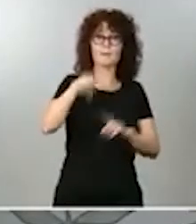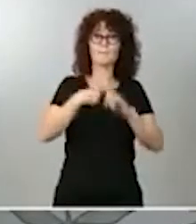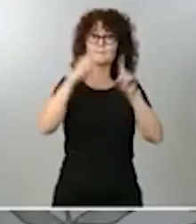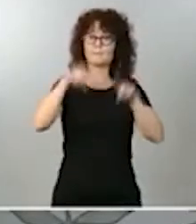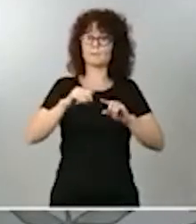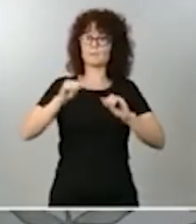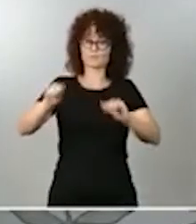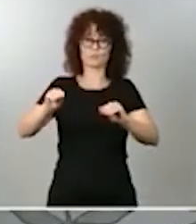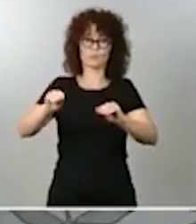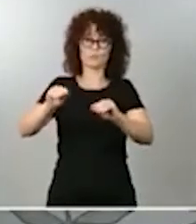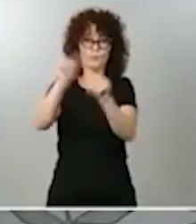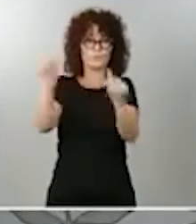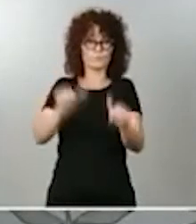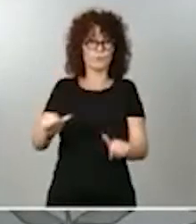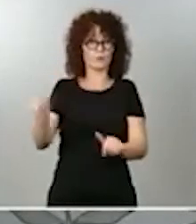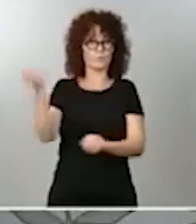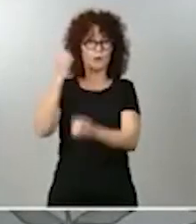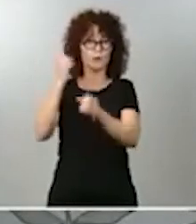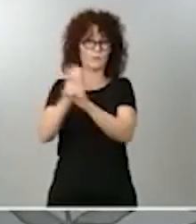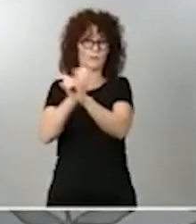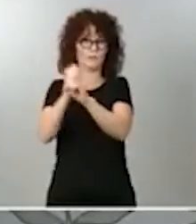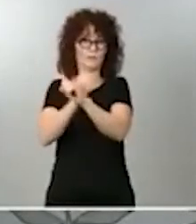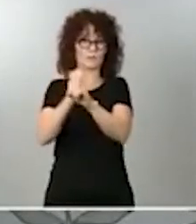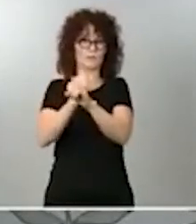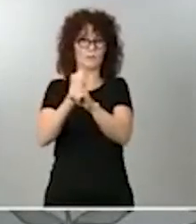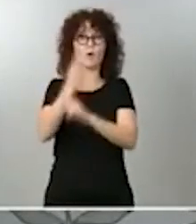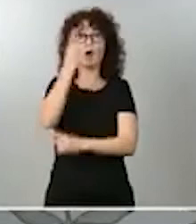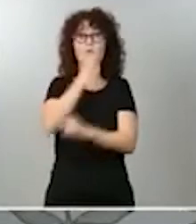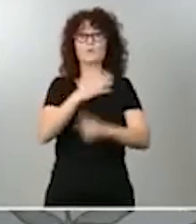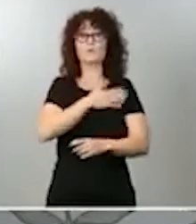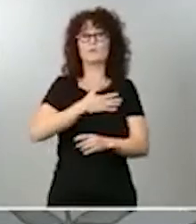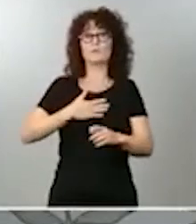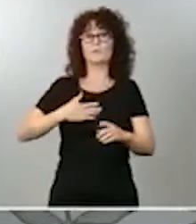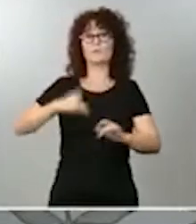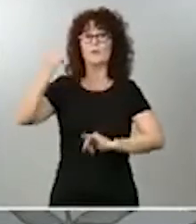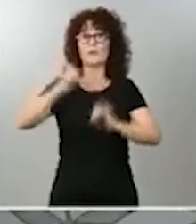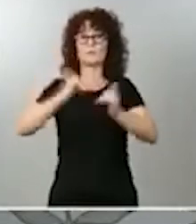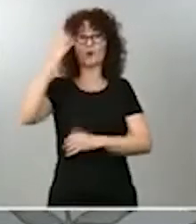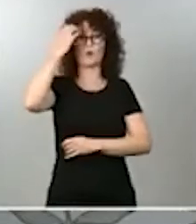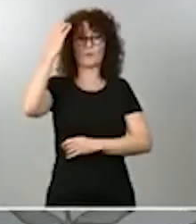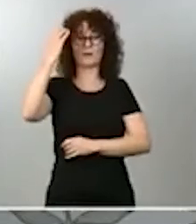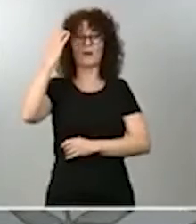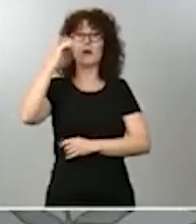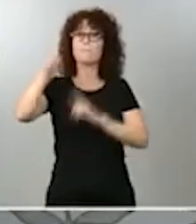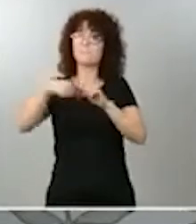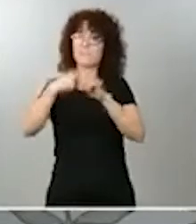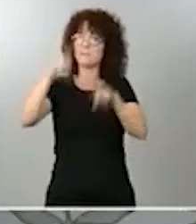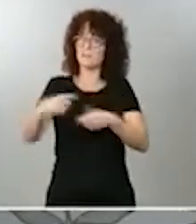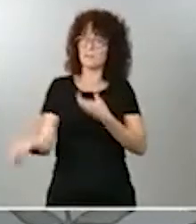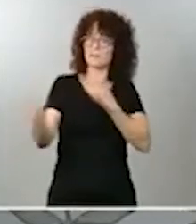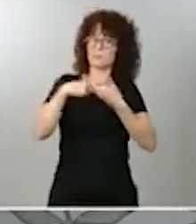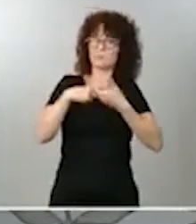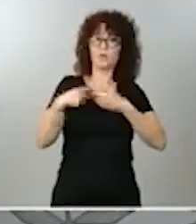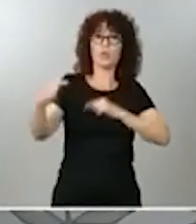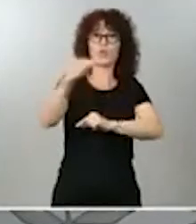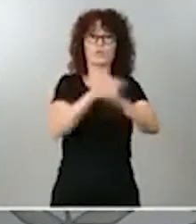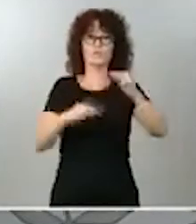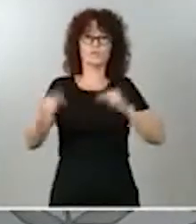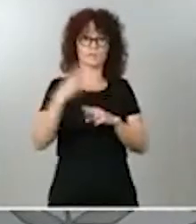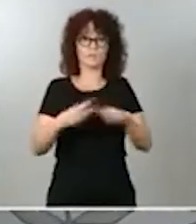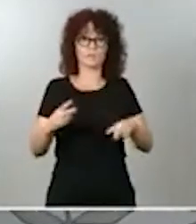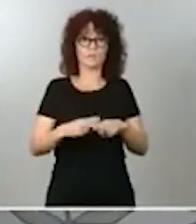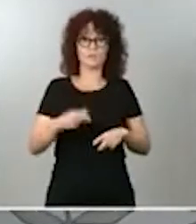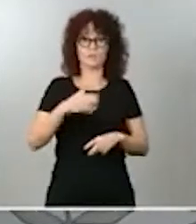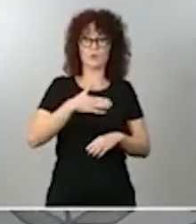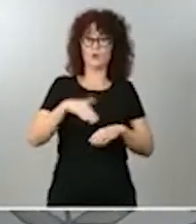patrimonializar la corona, incluso incorporarla al rifirrafe político, cuestión que este Gobierno ni va a favorecer ni